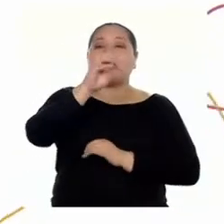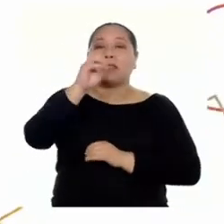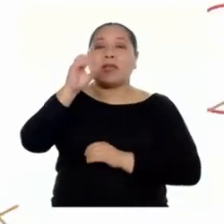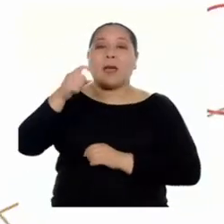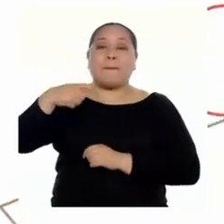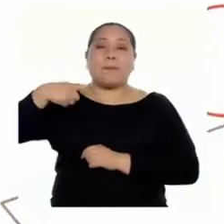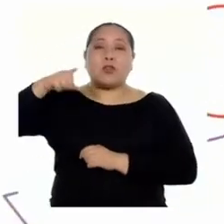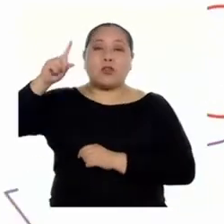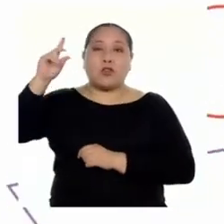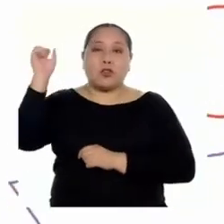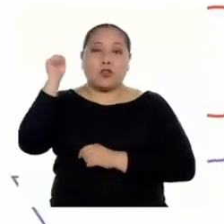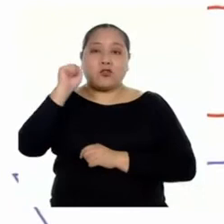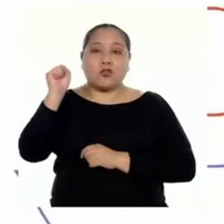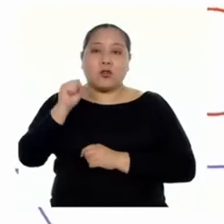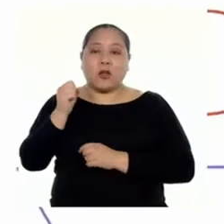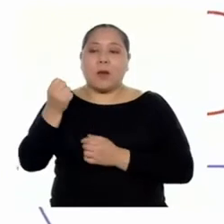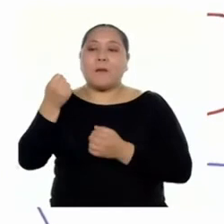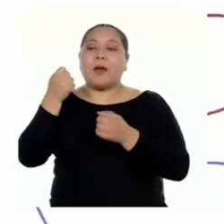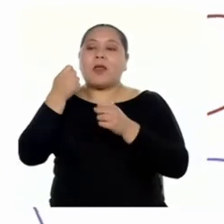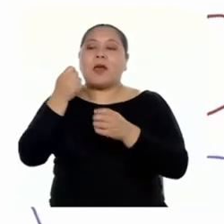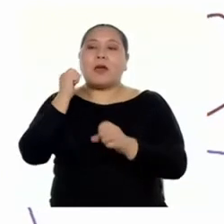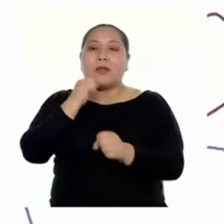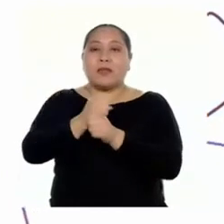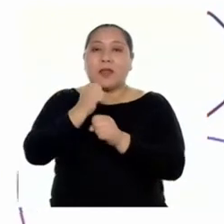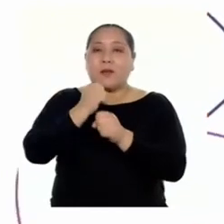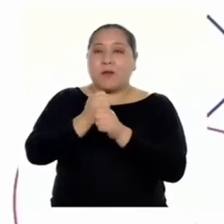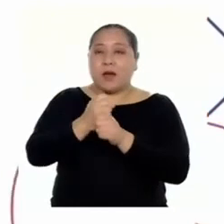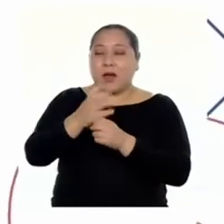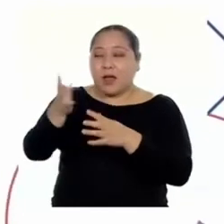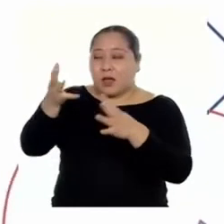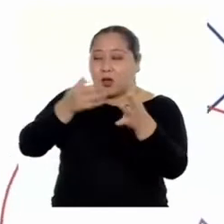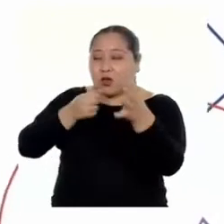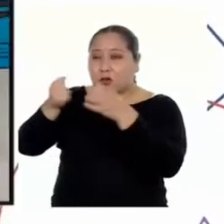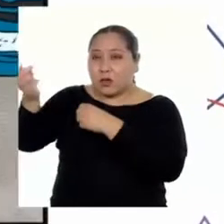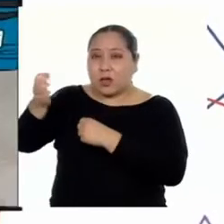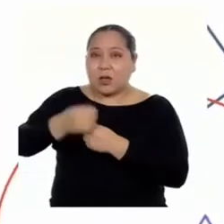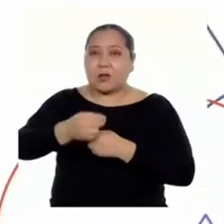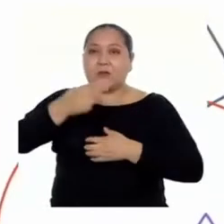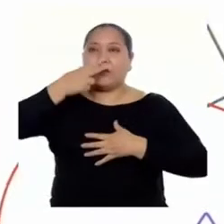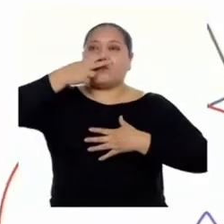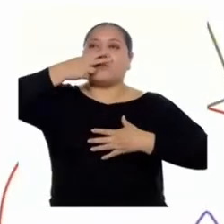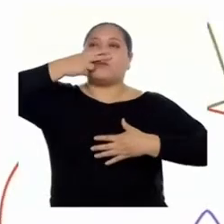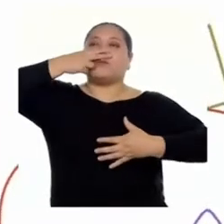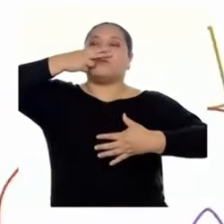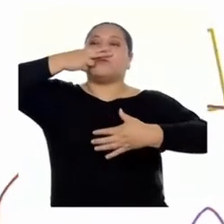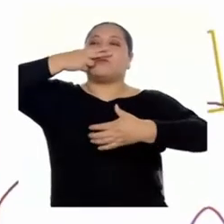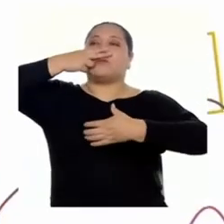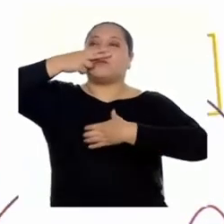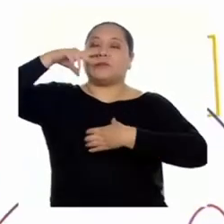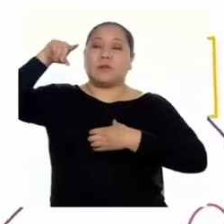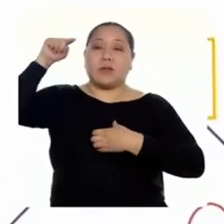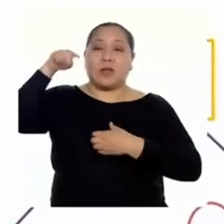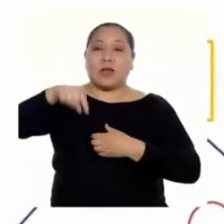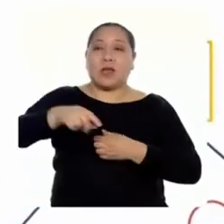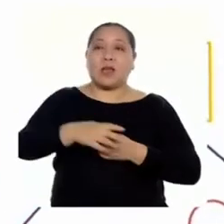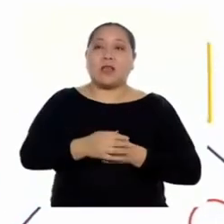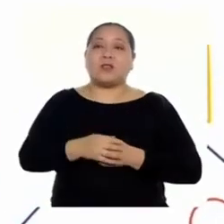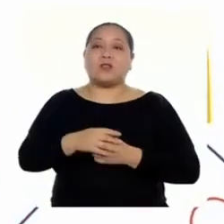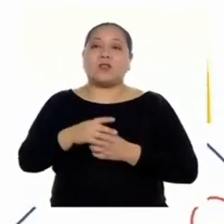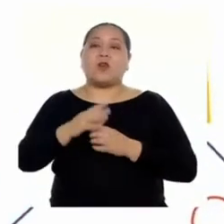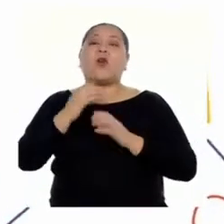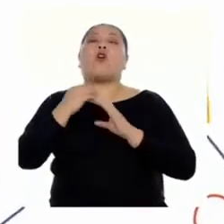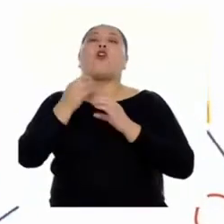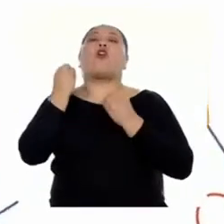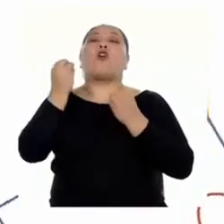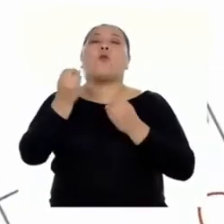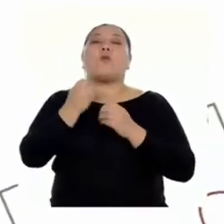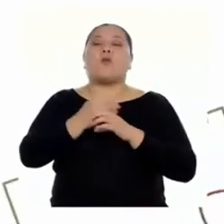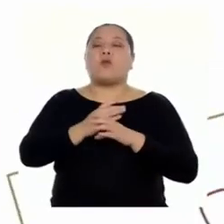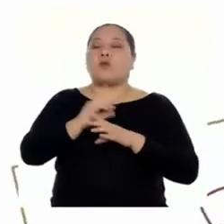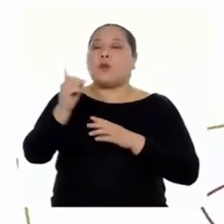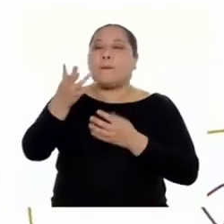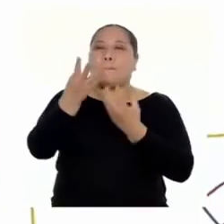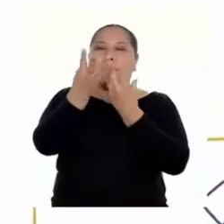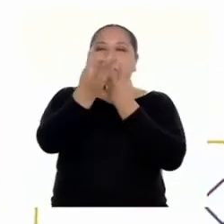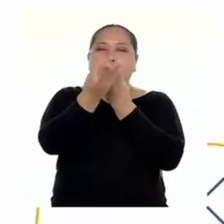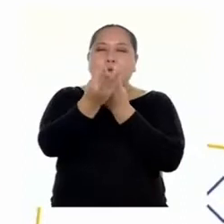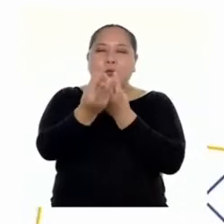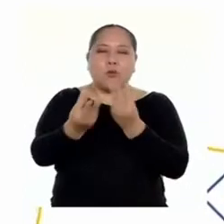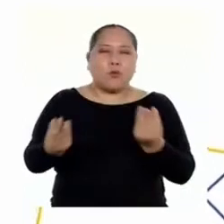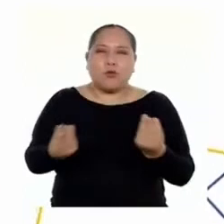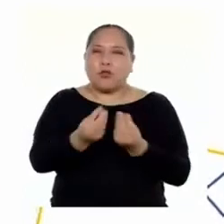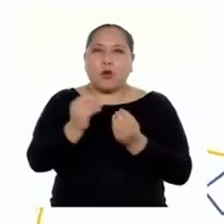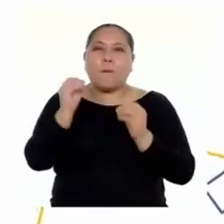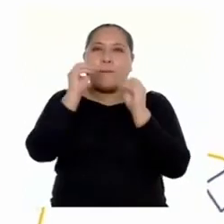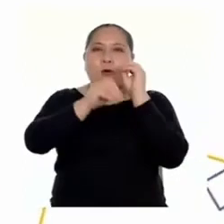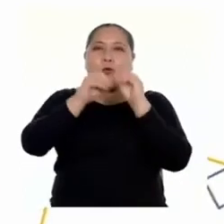la producción y el acceso a oxígeno medicinal. Esto se llevó a cabo a fin de combatir su escasez y